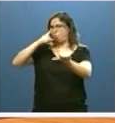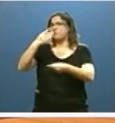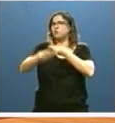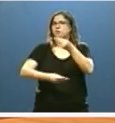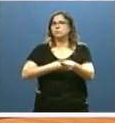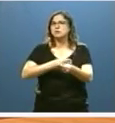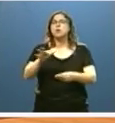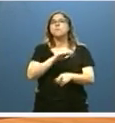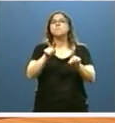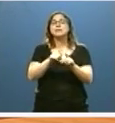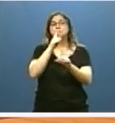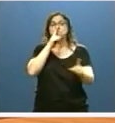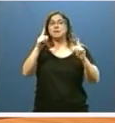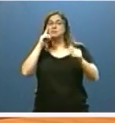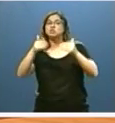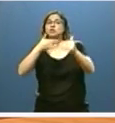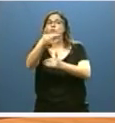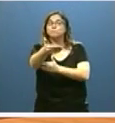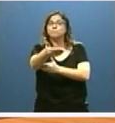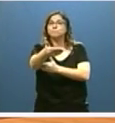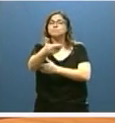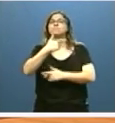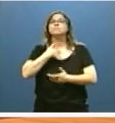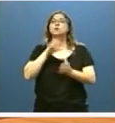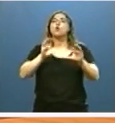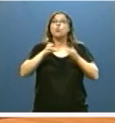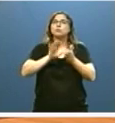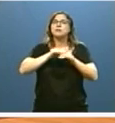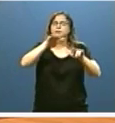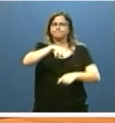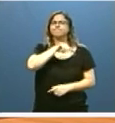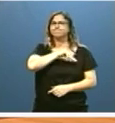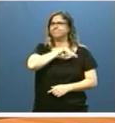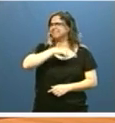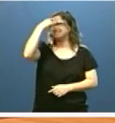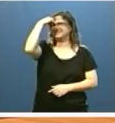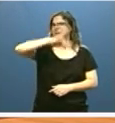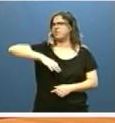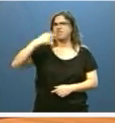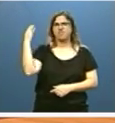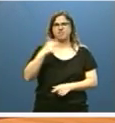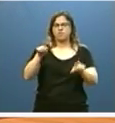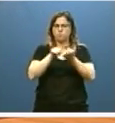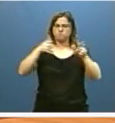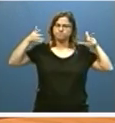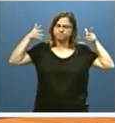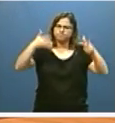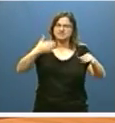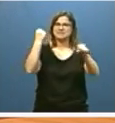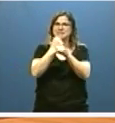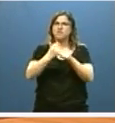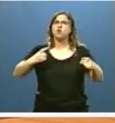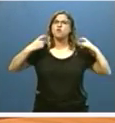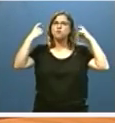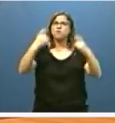y de las previsiones más inmediatas, la Junta es consciente de su obligación de centrar todo su trabajo y esfuerzo